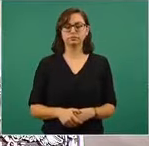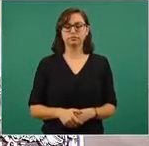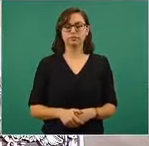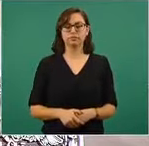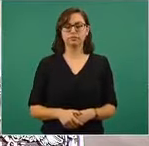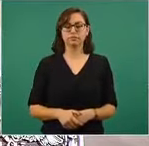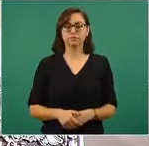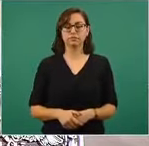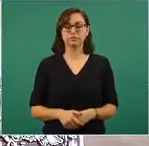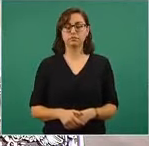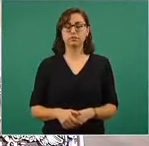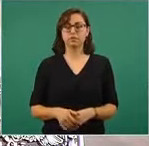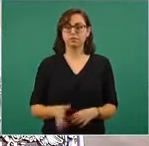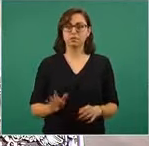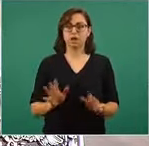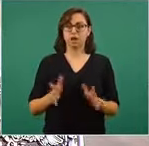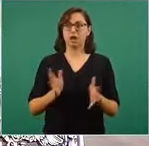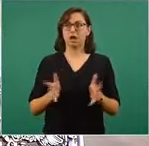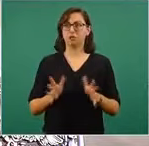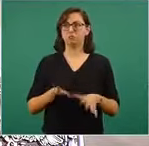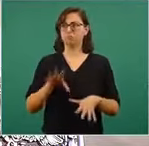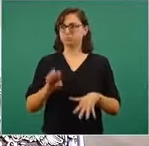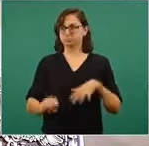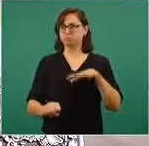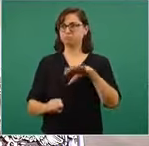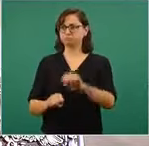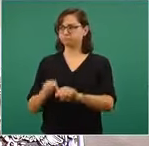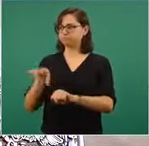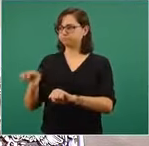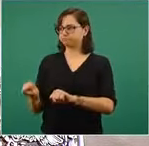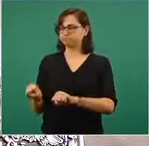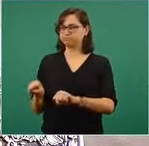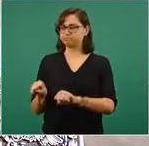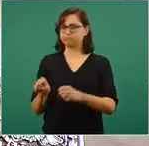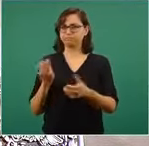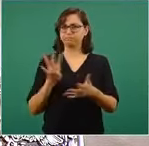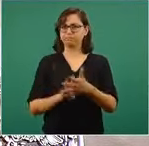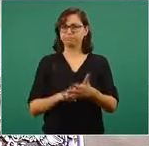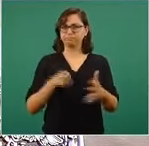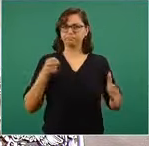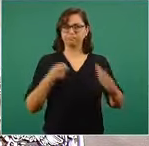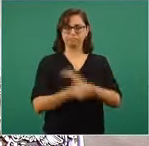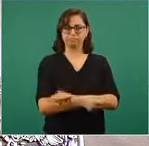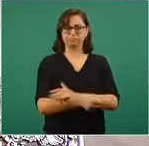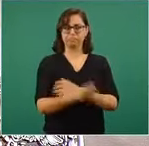29 en tres días.